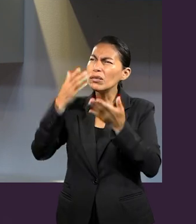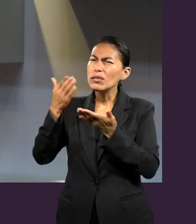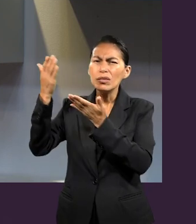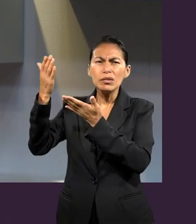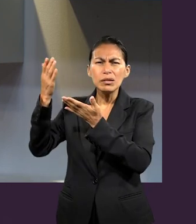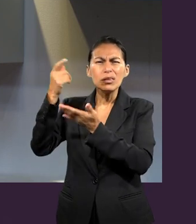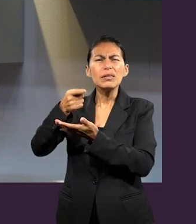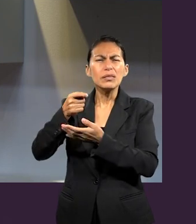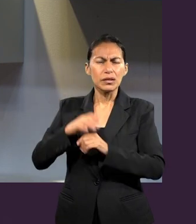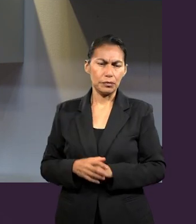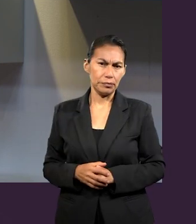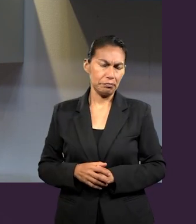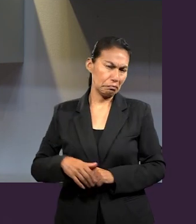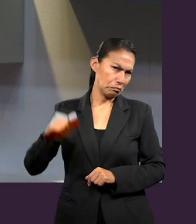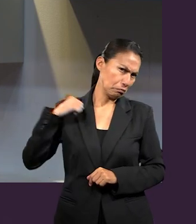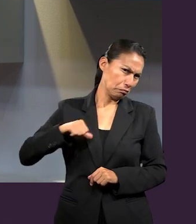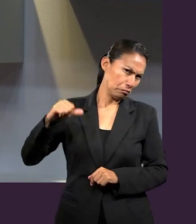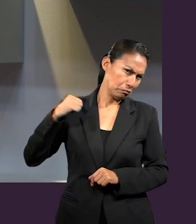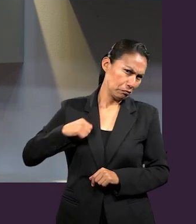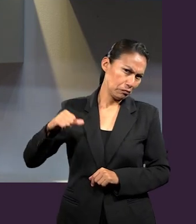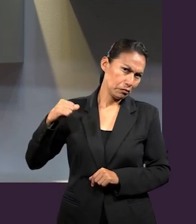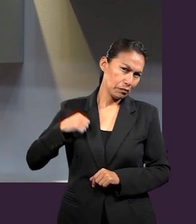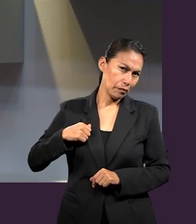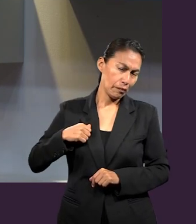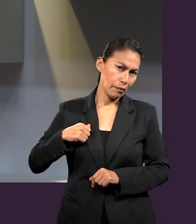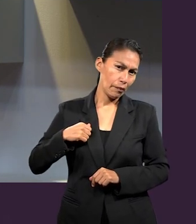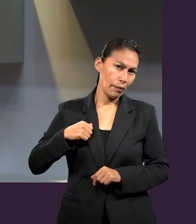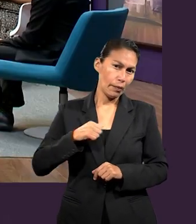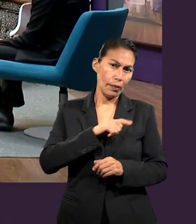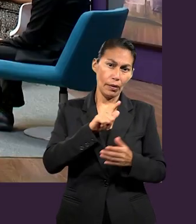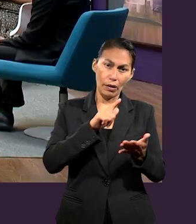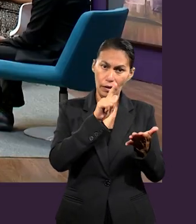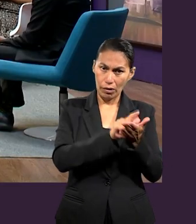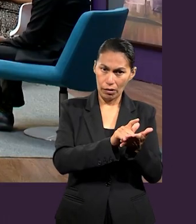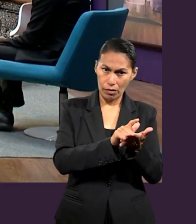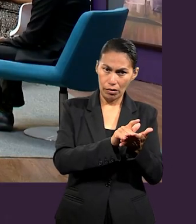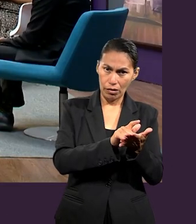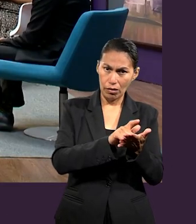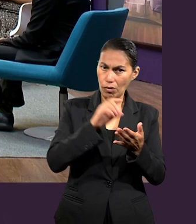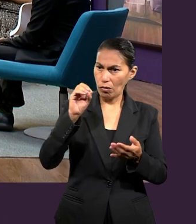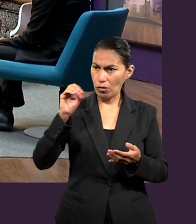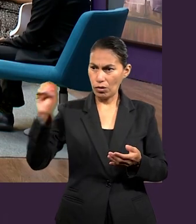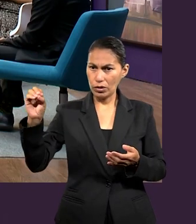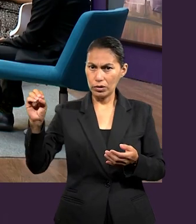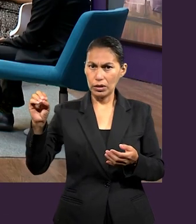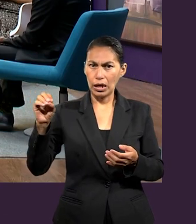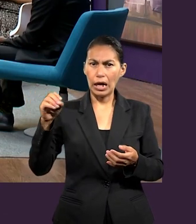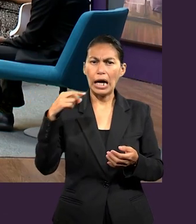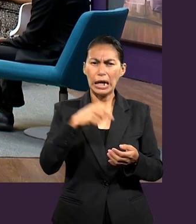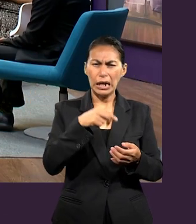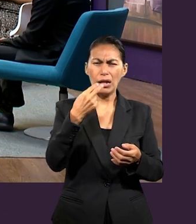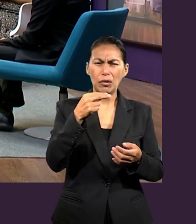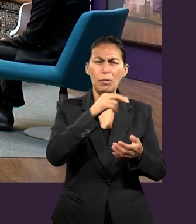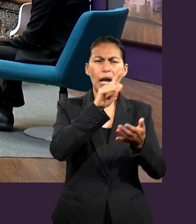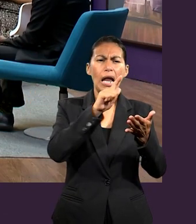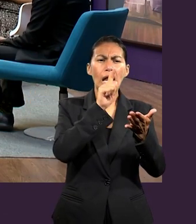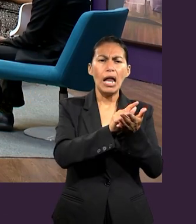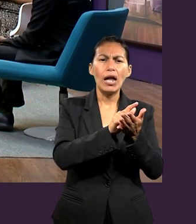Antiguamente, la ley del oeste, no sé si ustedes lo han escuchado, había una ley que se llamaba la ley fuga.